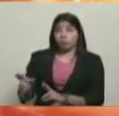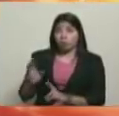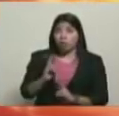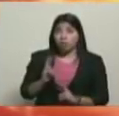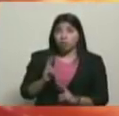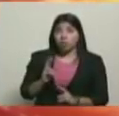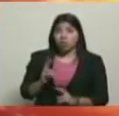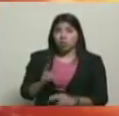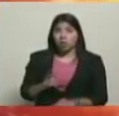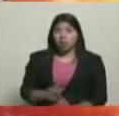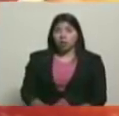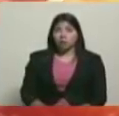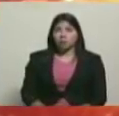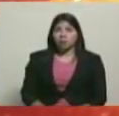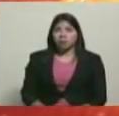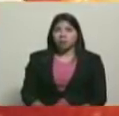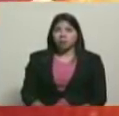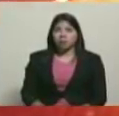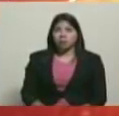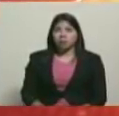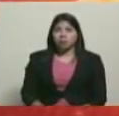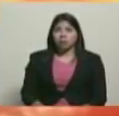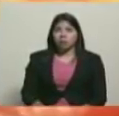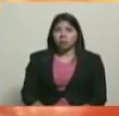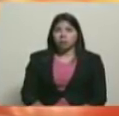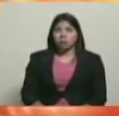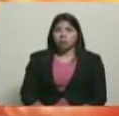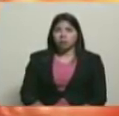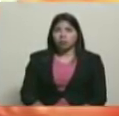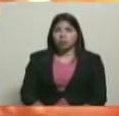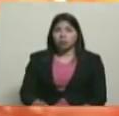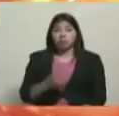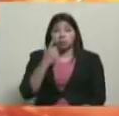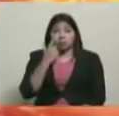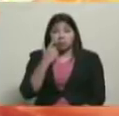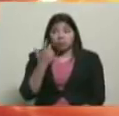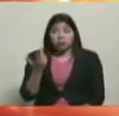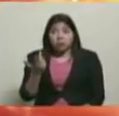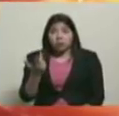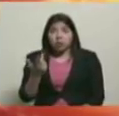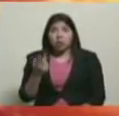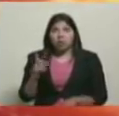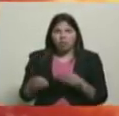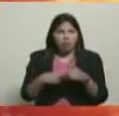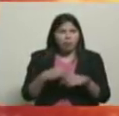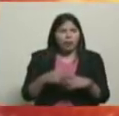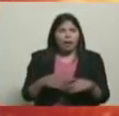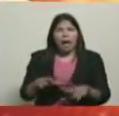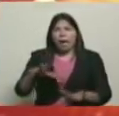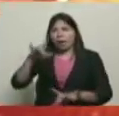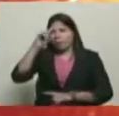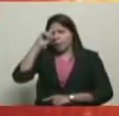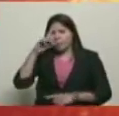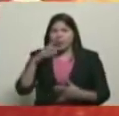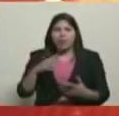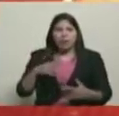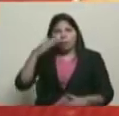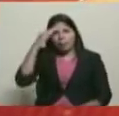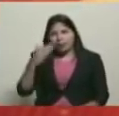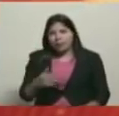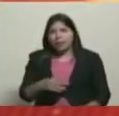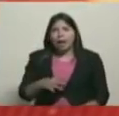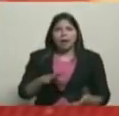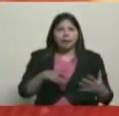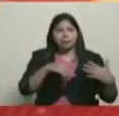muchos de los que estaban con ellos ahí, que se fueron para la distribución. Mira, y cuando se dieron cuenta que los llevaron engañados, se han regresado. Se han